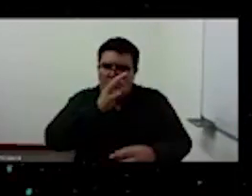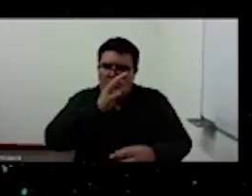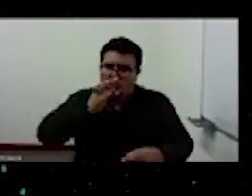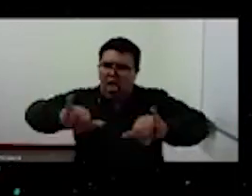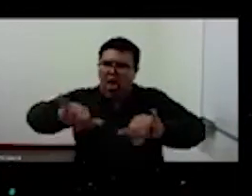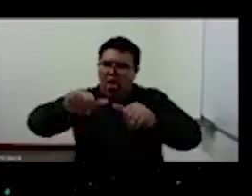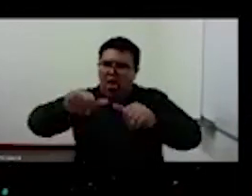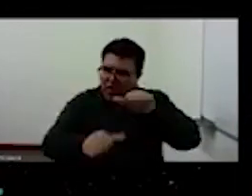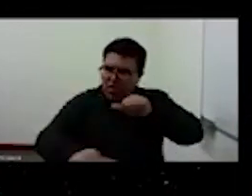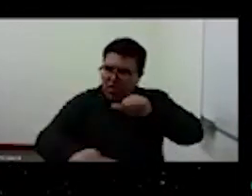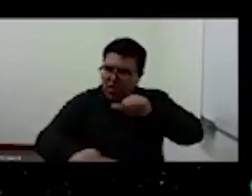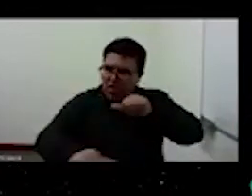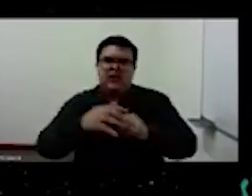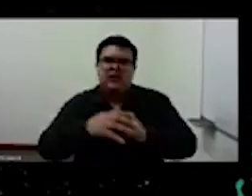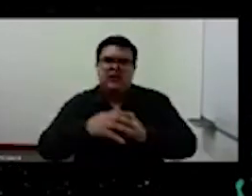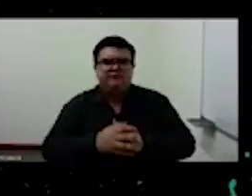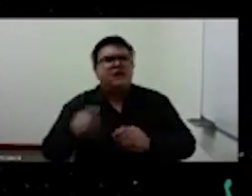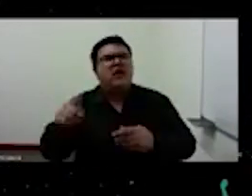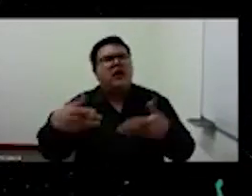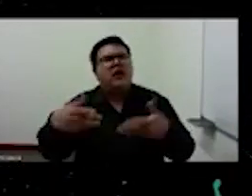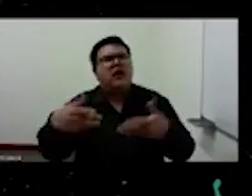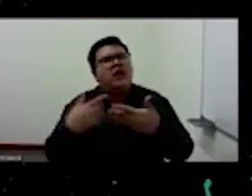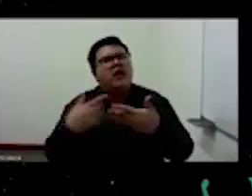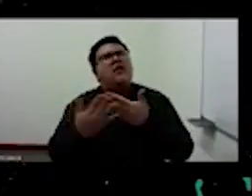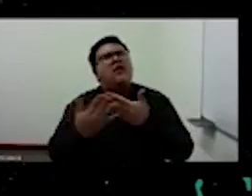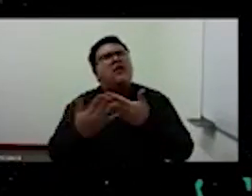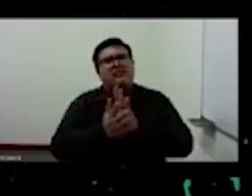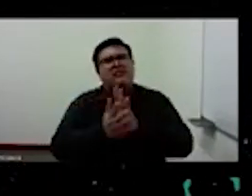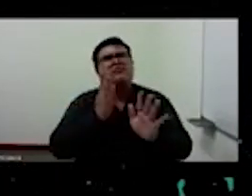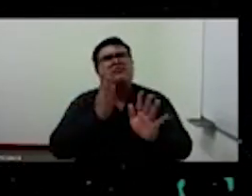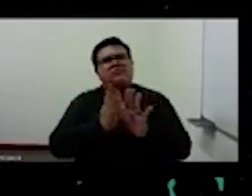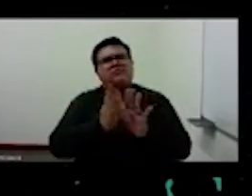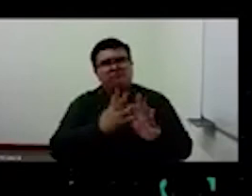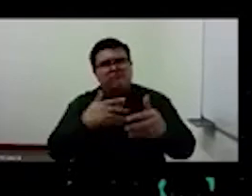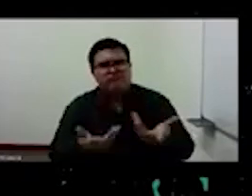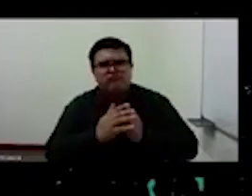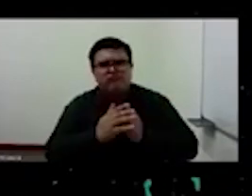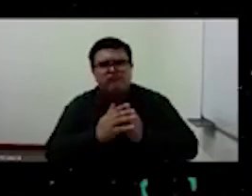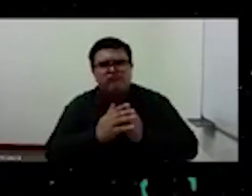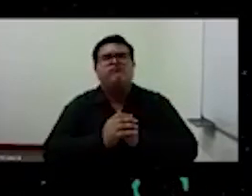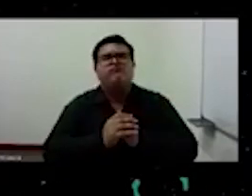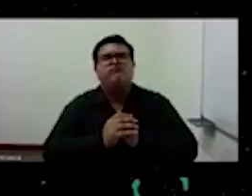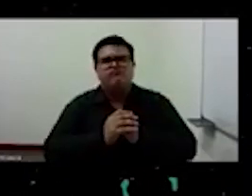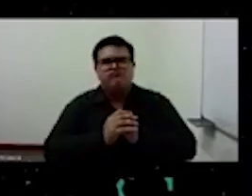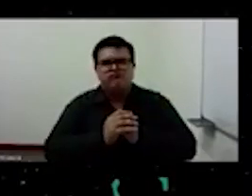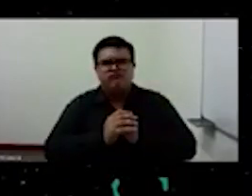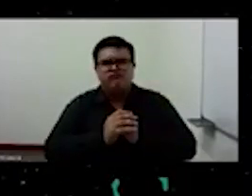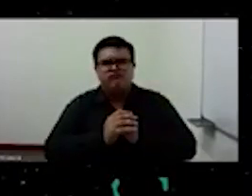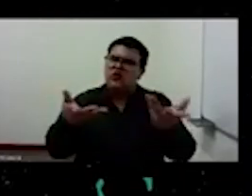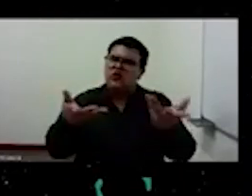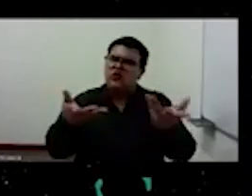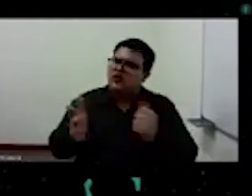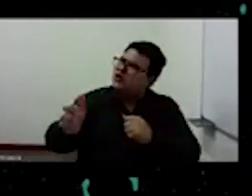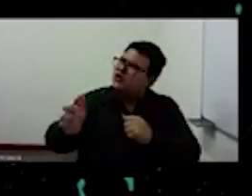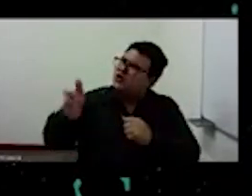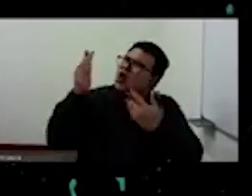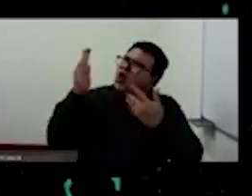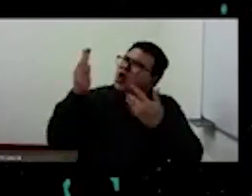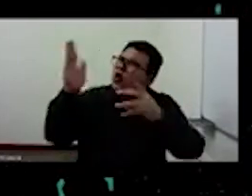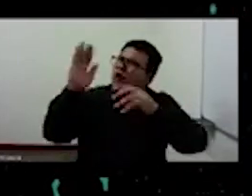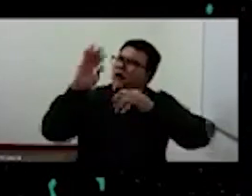y en este texto dice que cuenta que Dios pasó